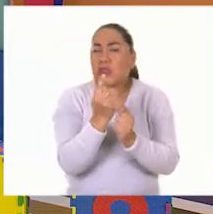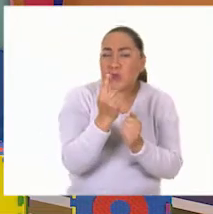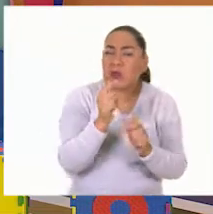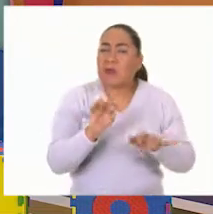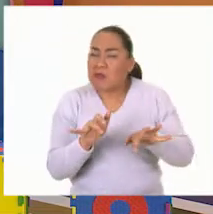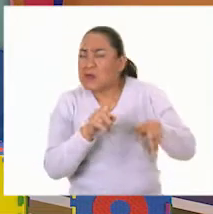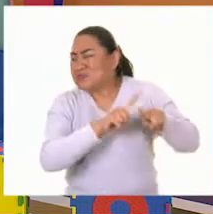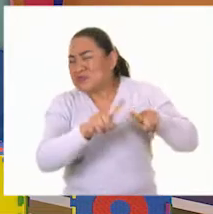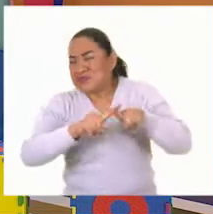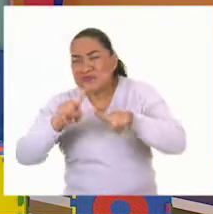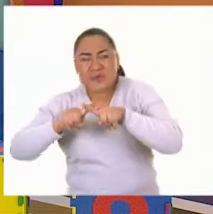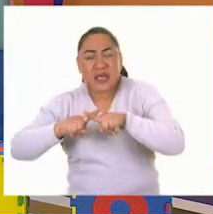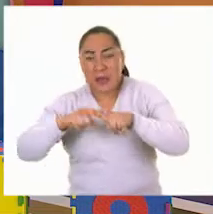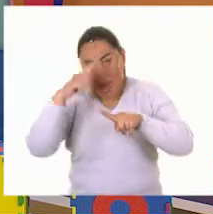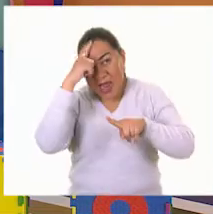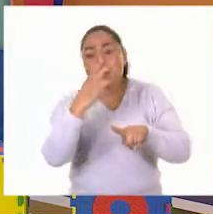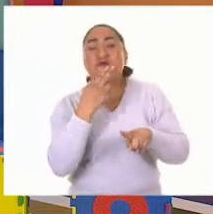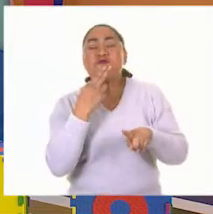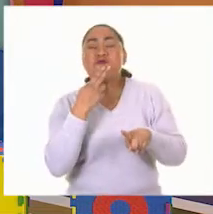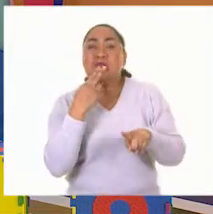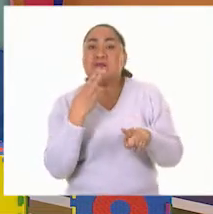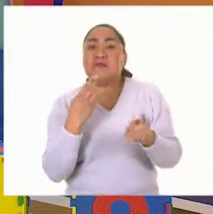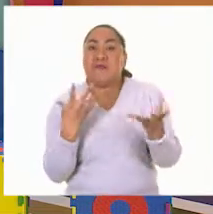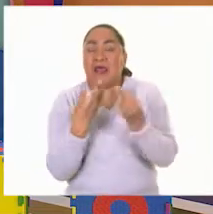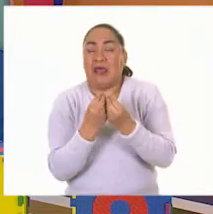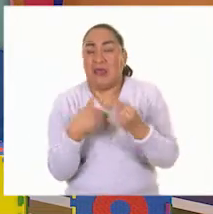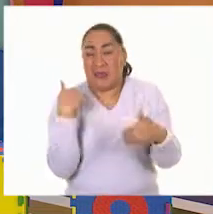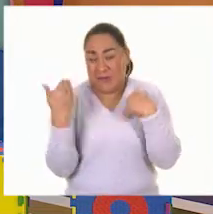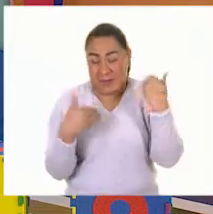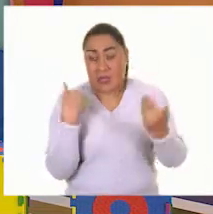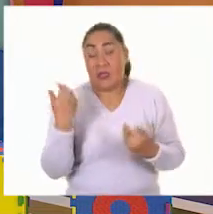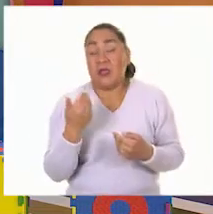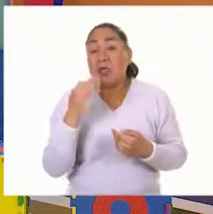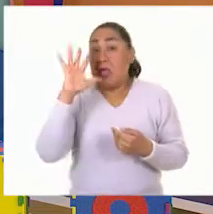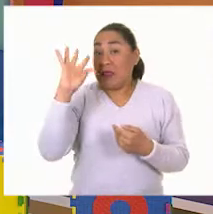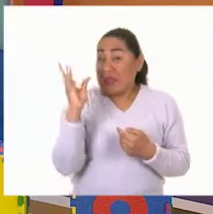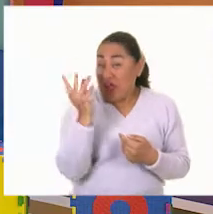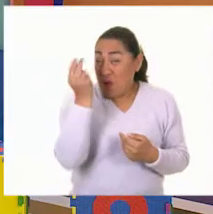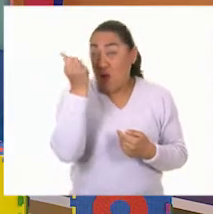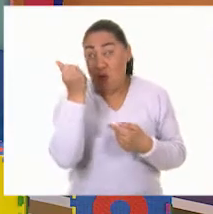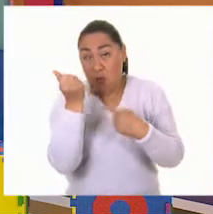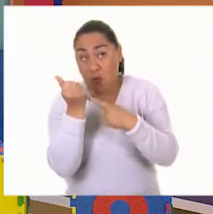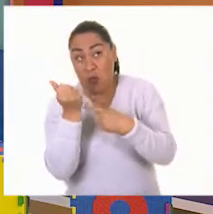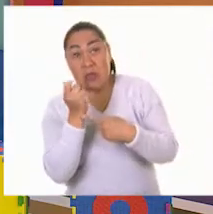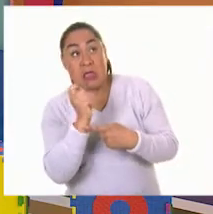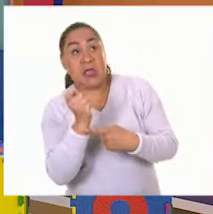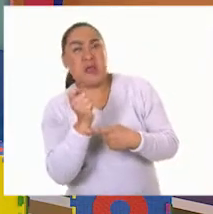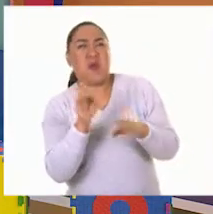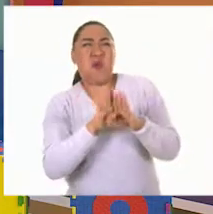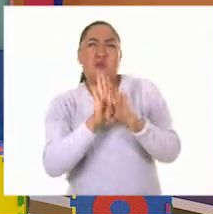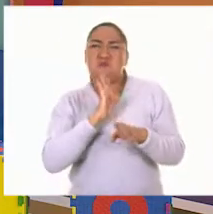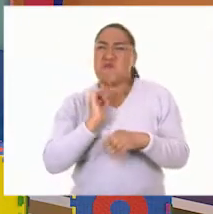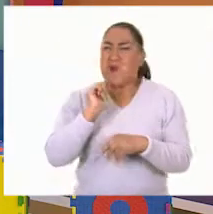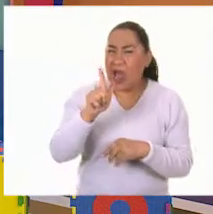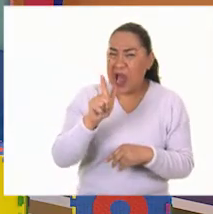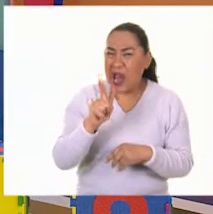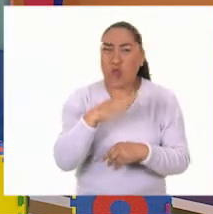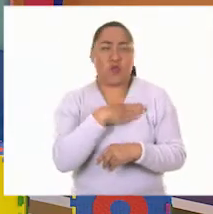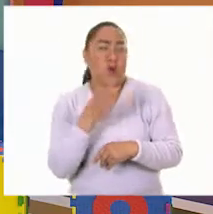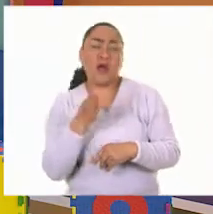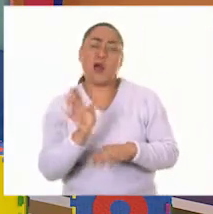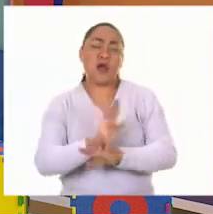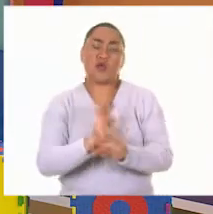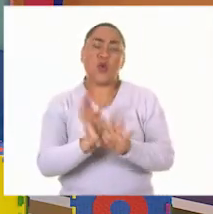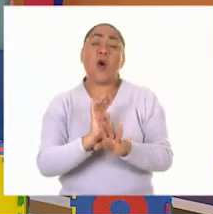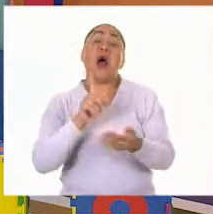entretenernos o a divertirnos. La tecnología no es buena, no es mala. Simplemente nosotros hacemos uso